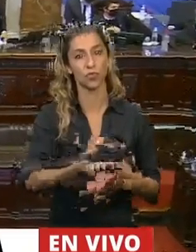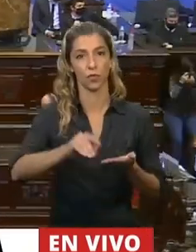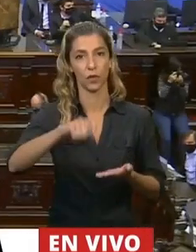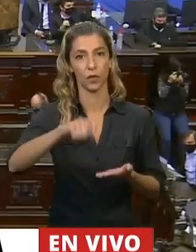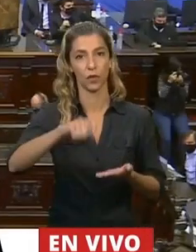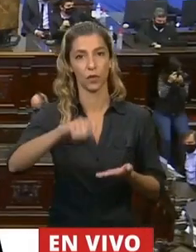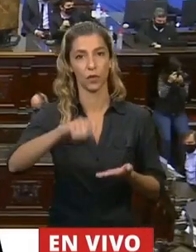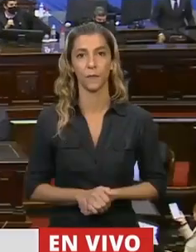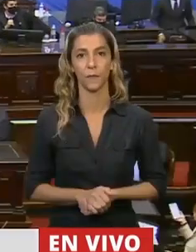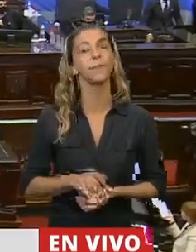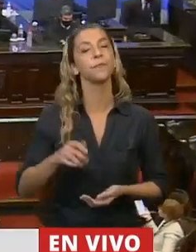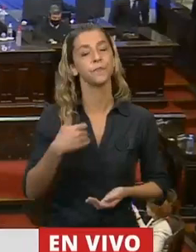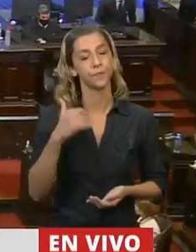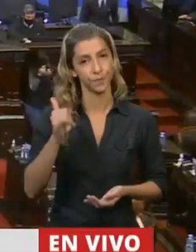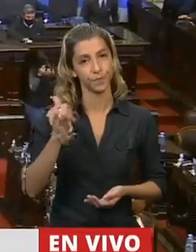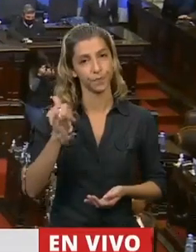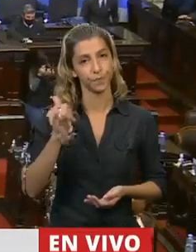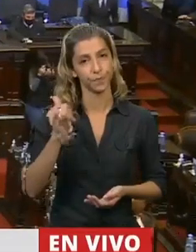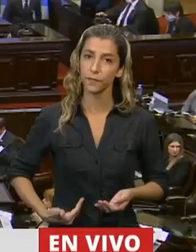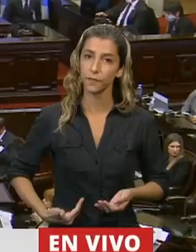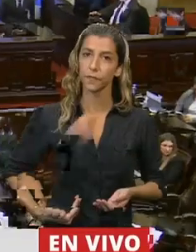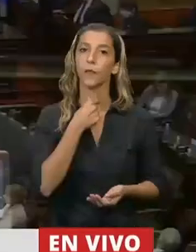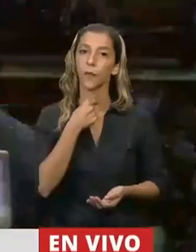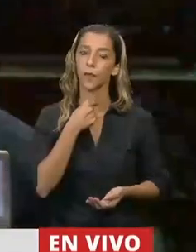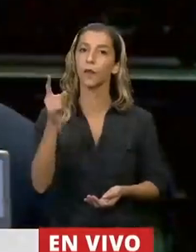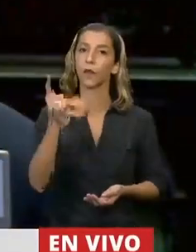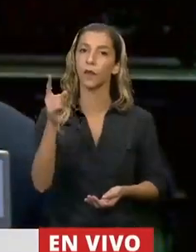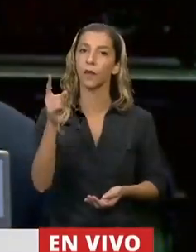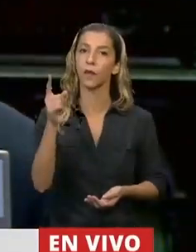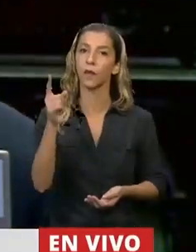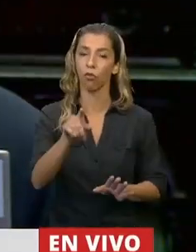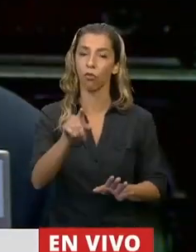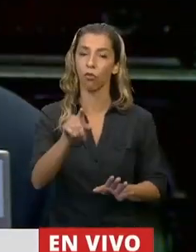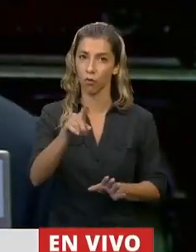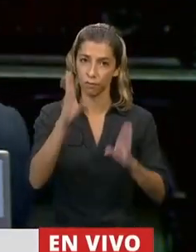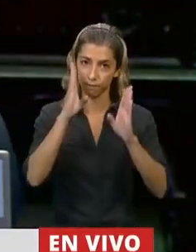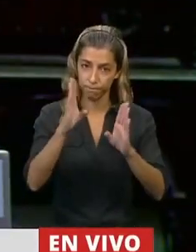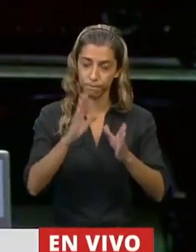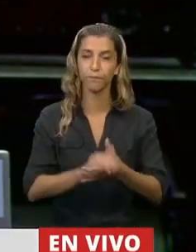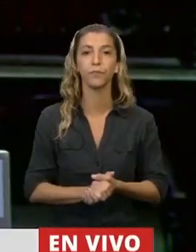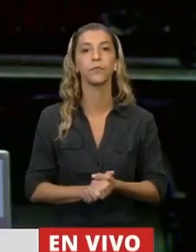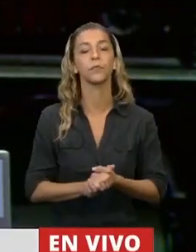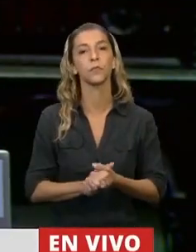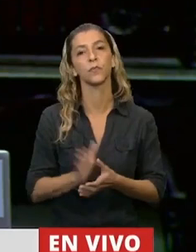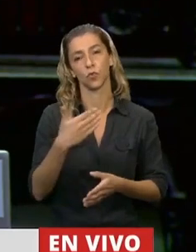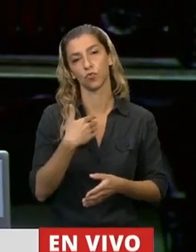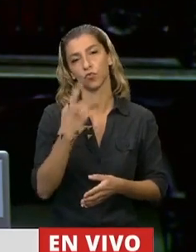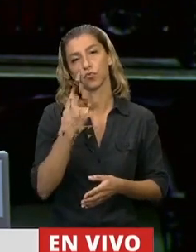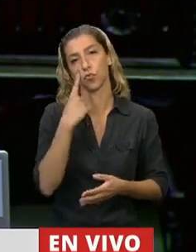Sí, señor Presidente, lo que quiero llamar la atención al cuerpo, que daba por hecho que todos lo conocen,